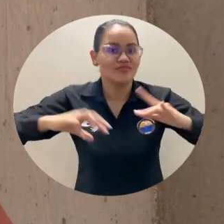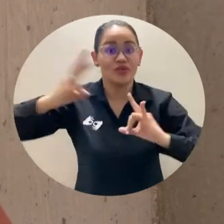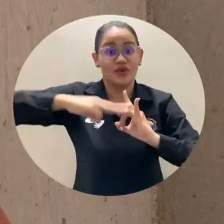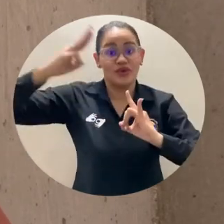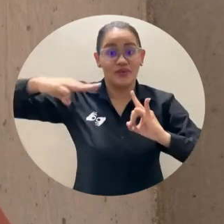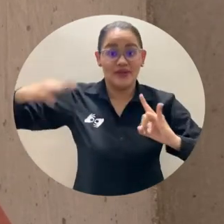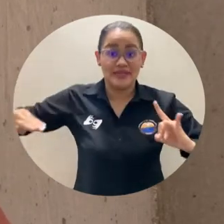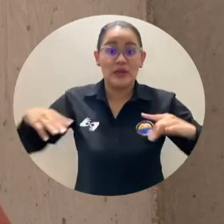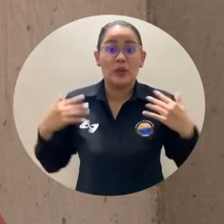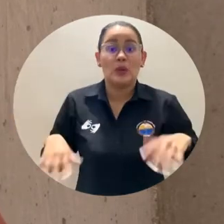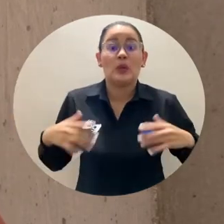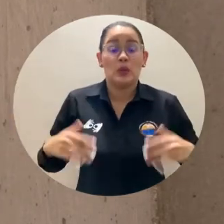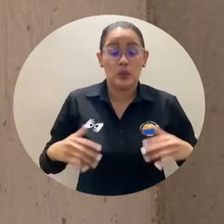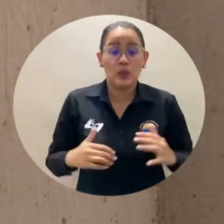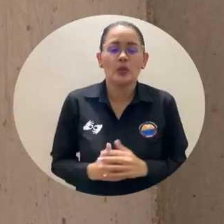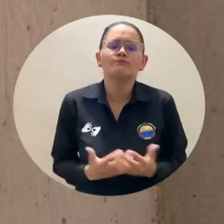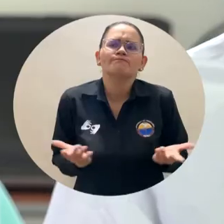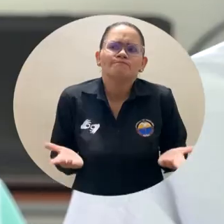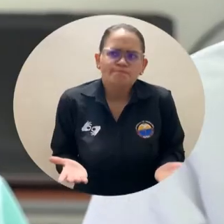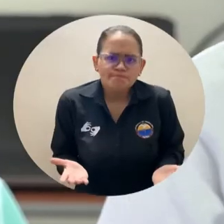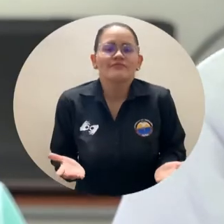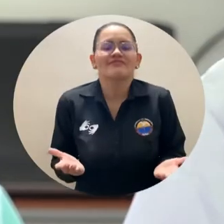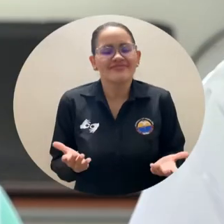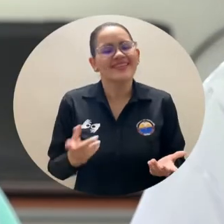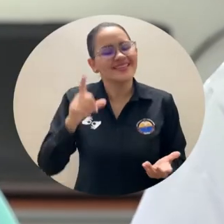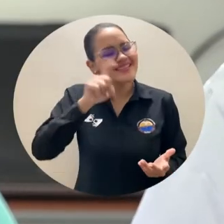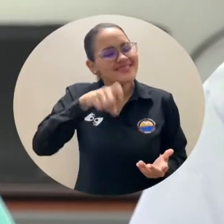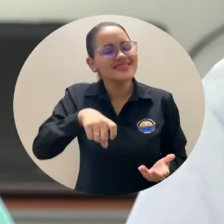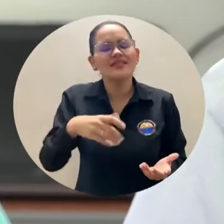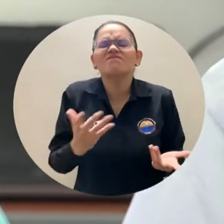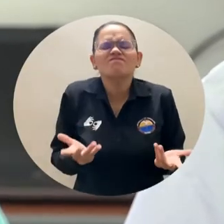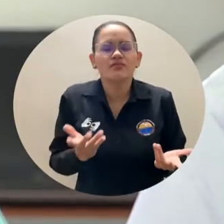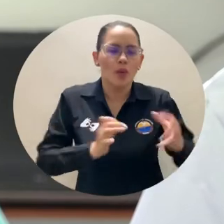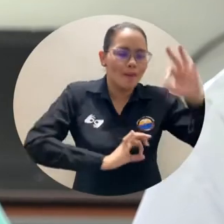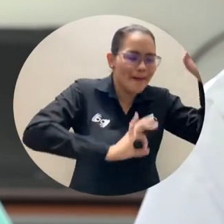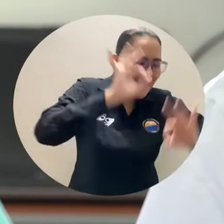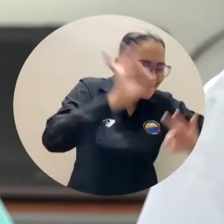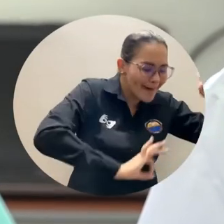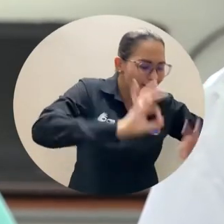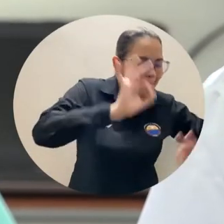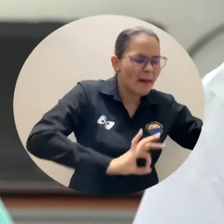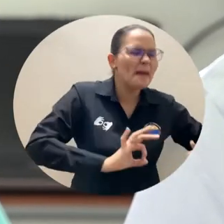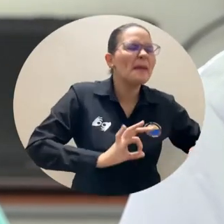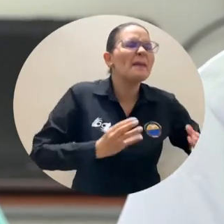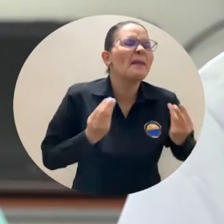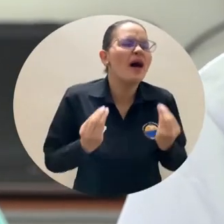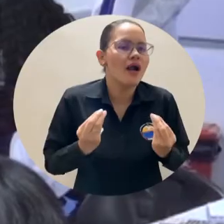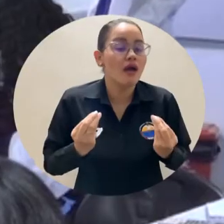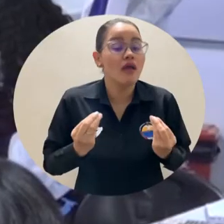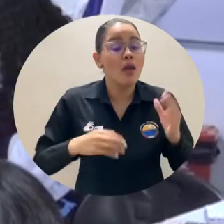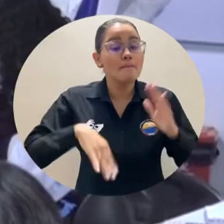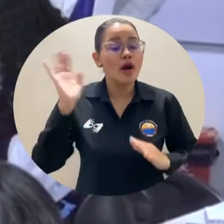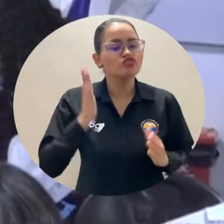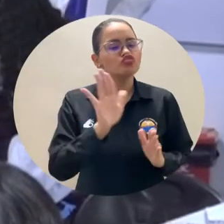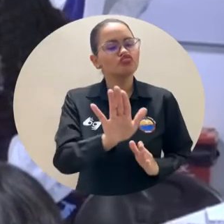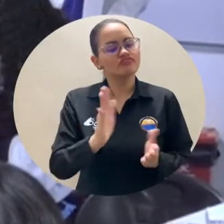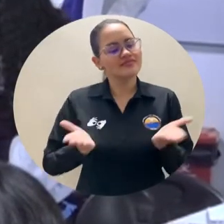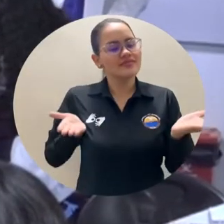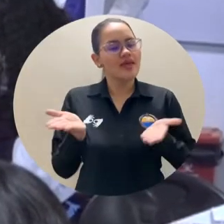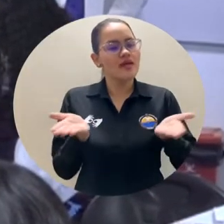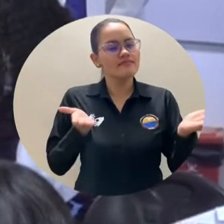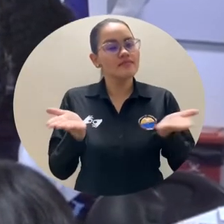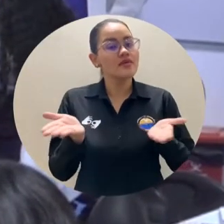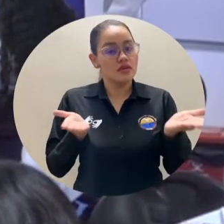universitario, el reto nos implica todo ese ejercicio de planeación que venimos haciendo para garantizar la